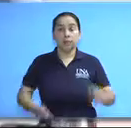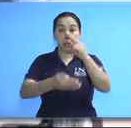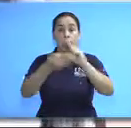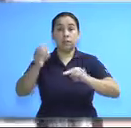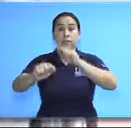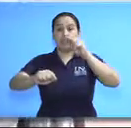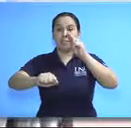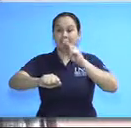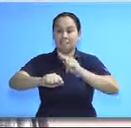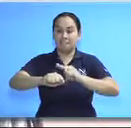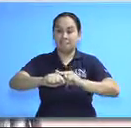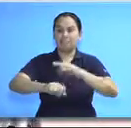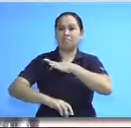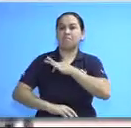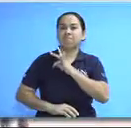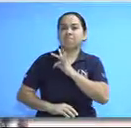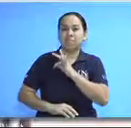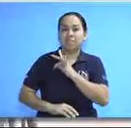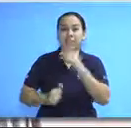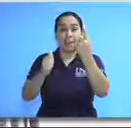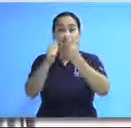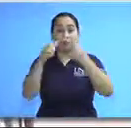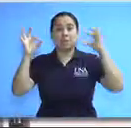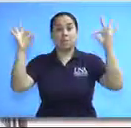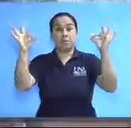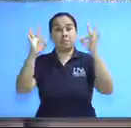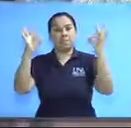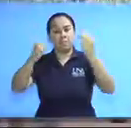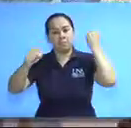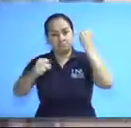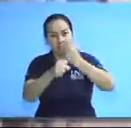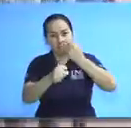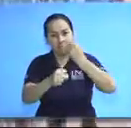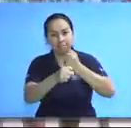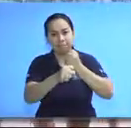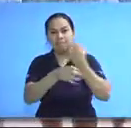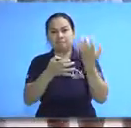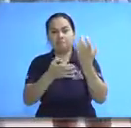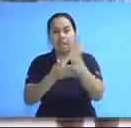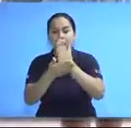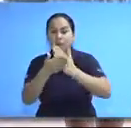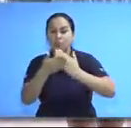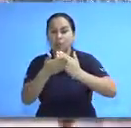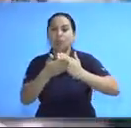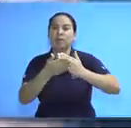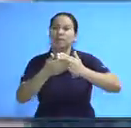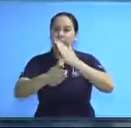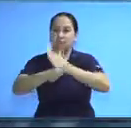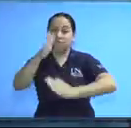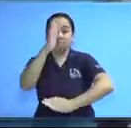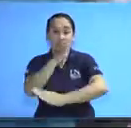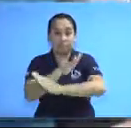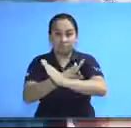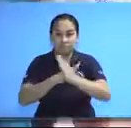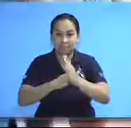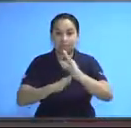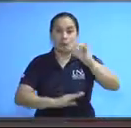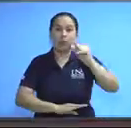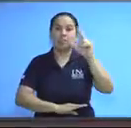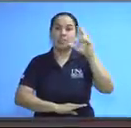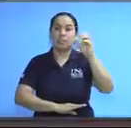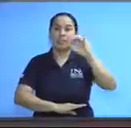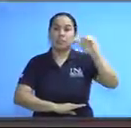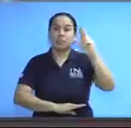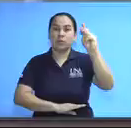La Universidad Nacional invita a la primera Feria de Empleo para Personas con Alguna Discapacidad el